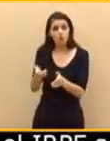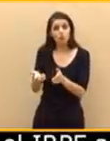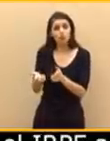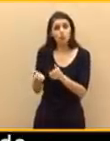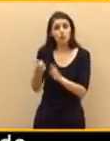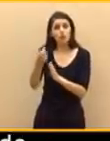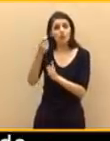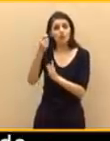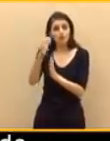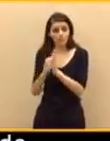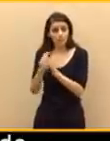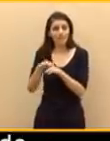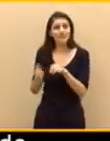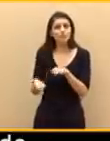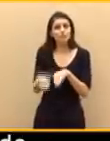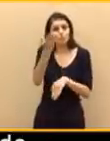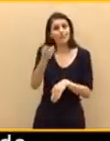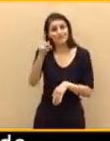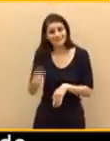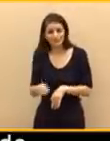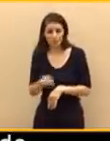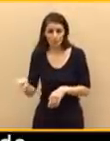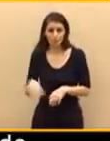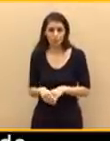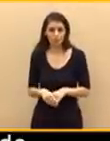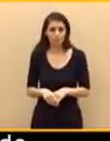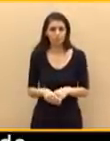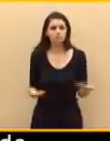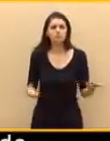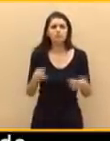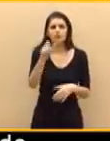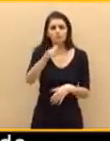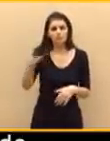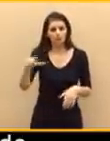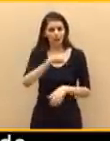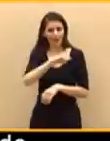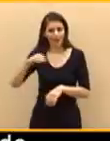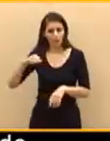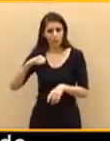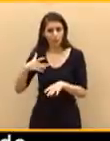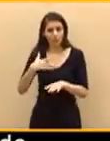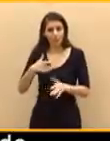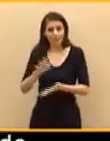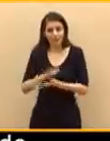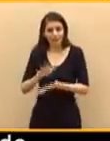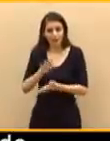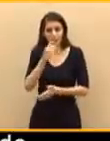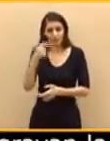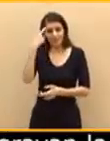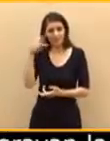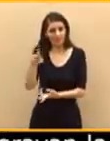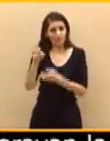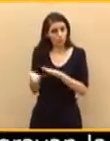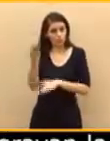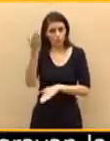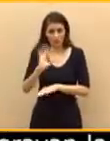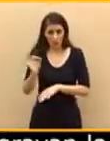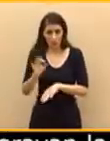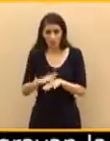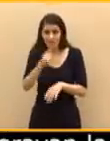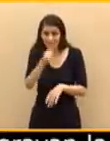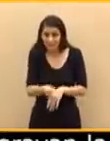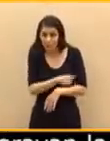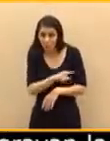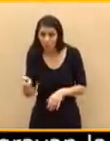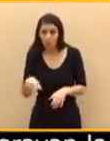tranquilos los autónomos sabiendo que sus cotizaciones no van a subir? Sí o no. ¿Van a volver a obligar a pagar el